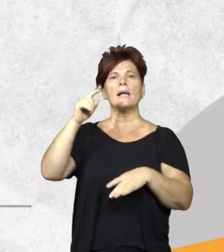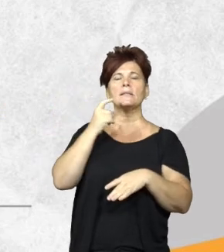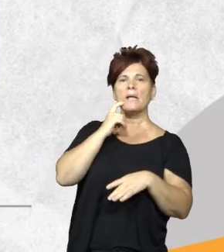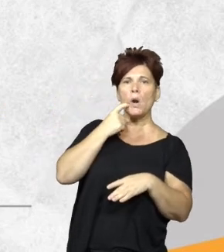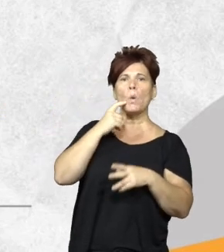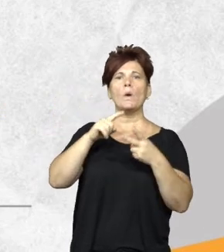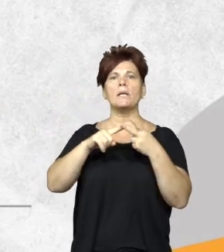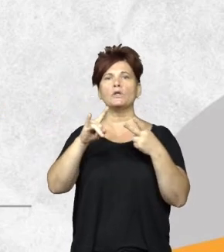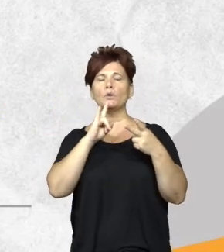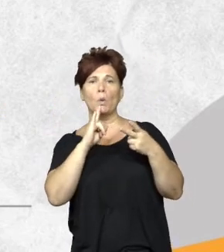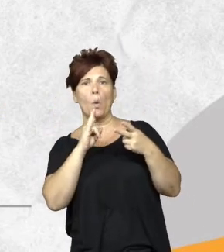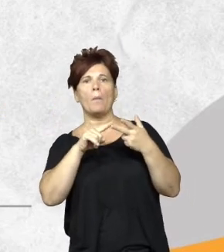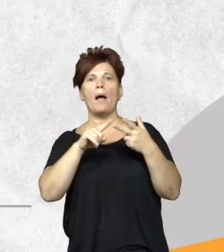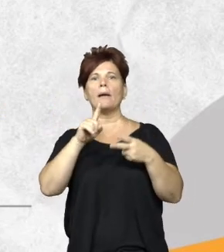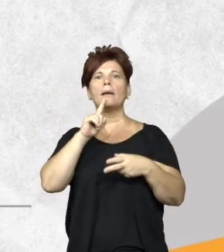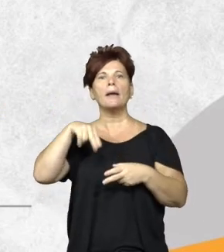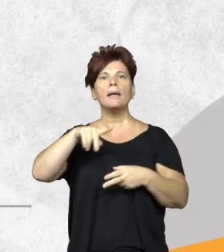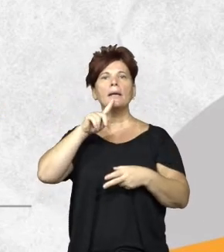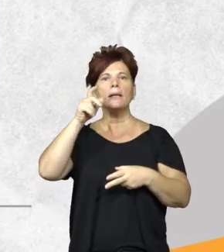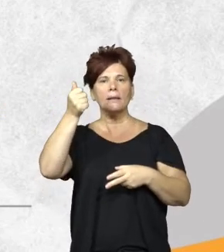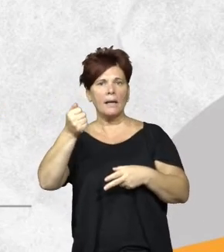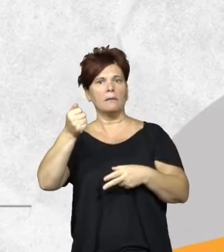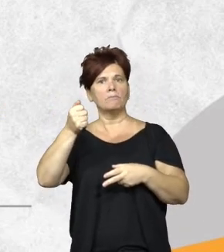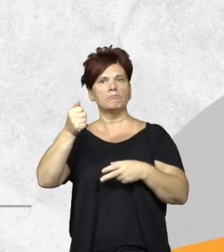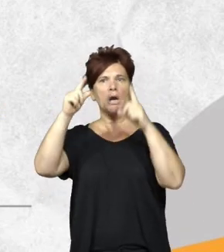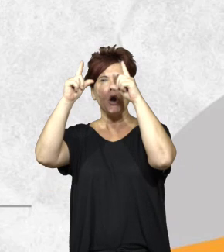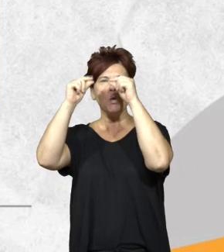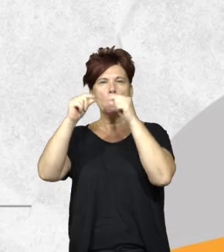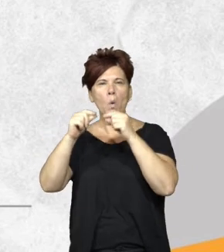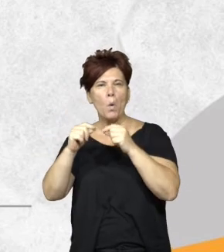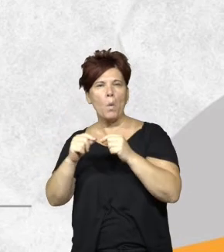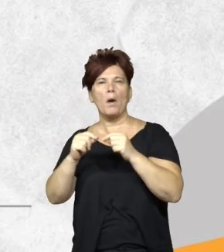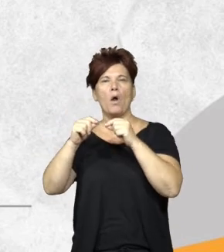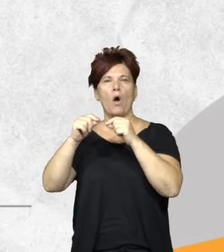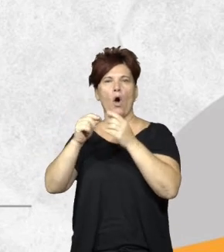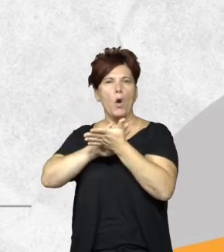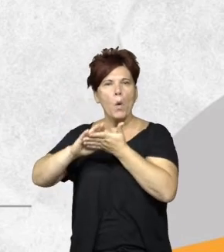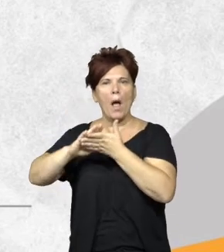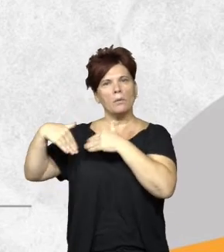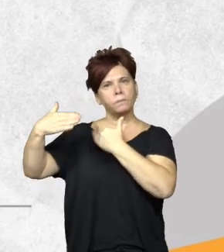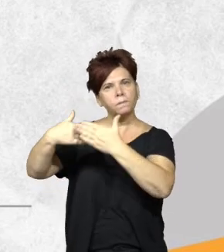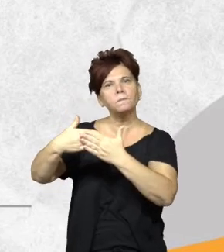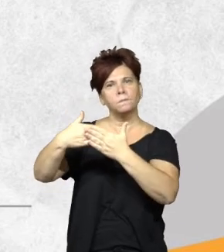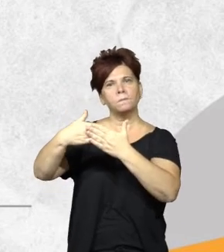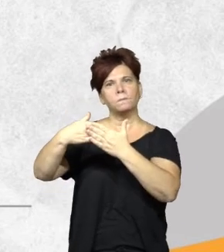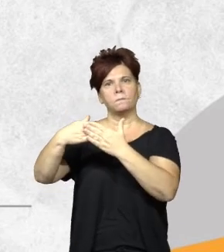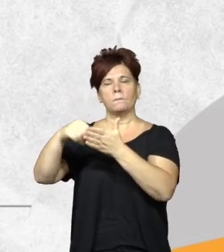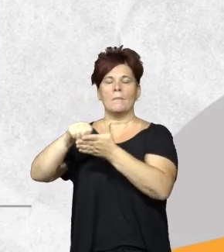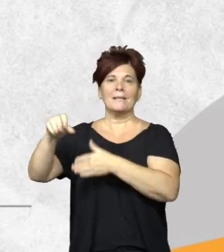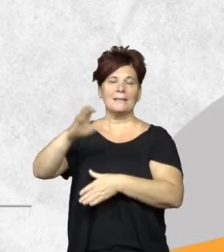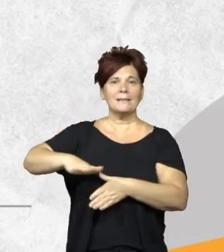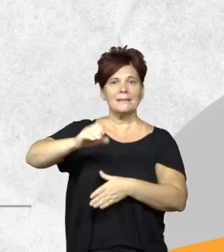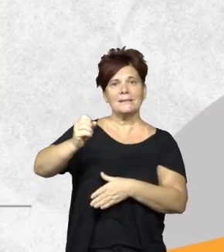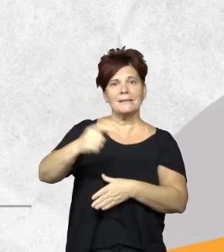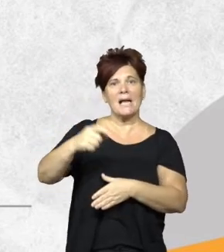INTA para tener el desarrollo de nuevos algoritmos que mejoraron aún más la región chaqueña por lo cual se pudo completar